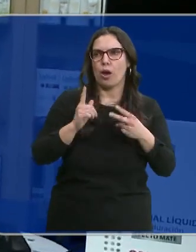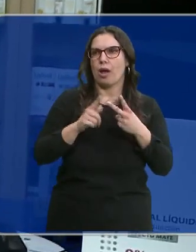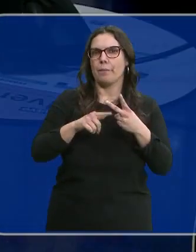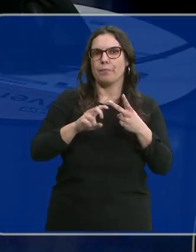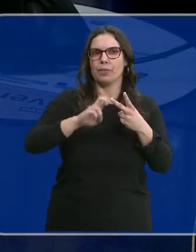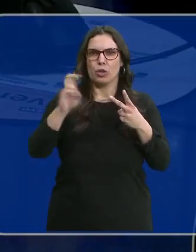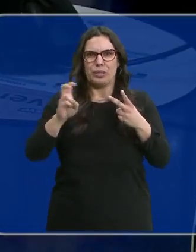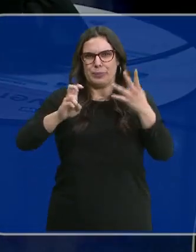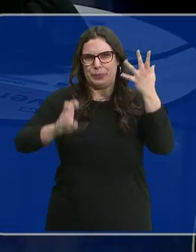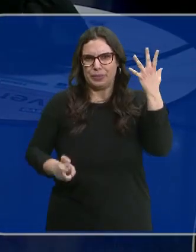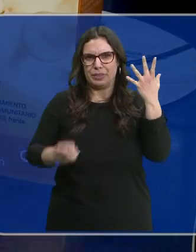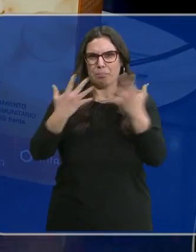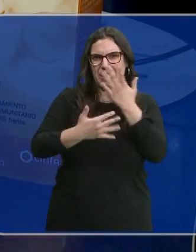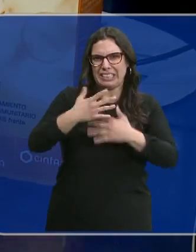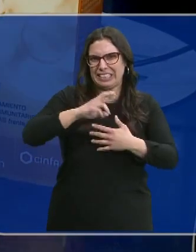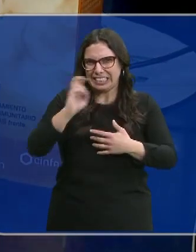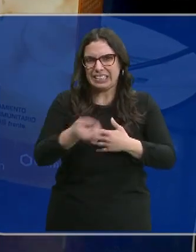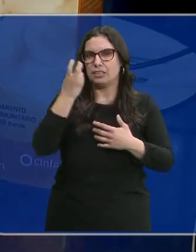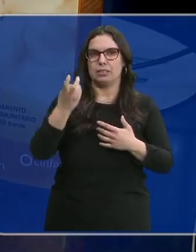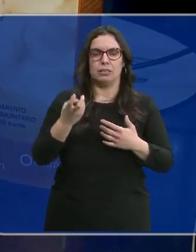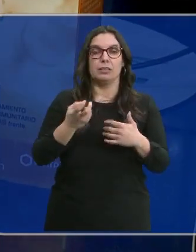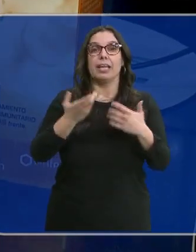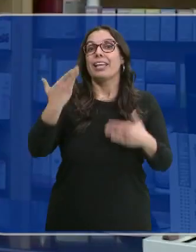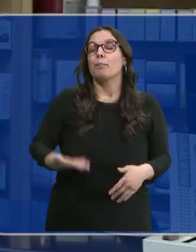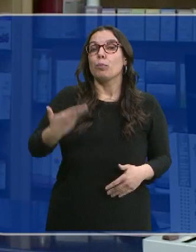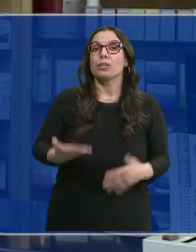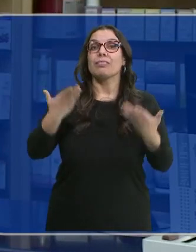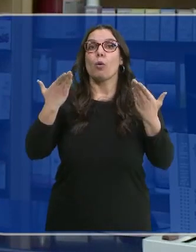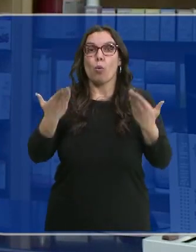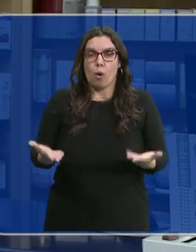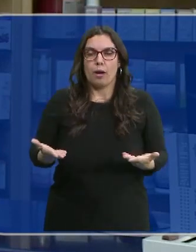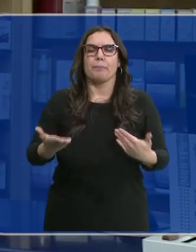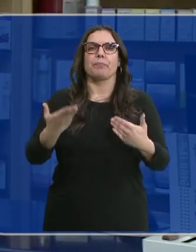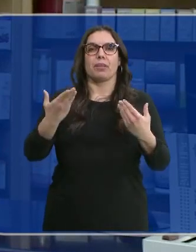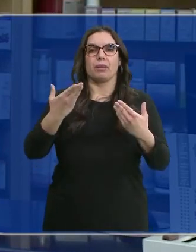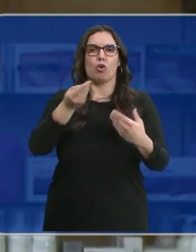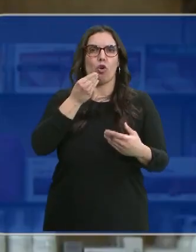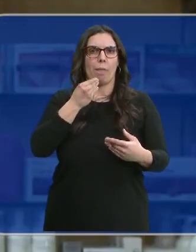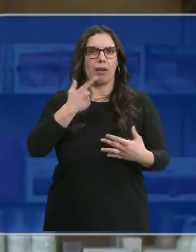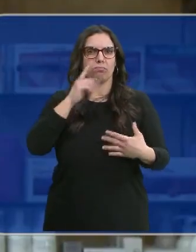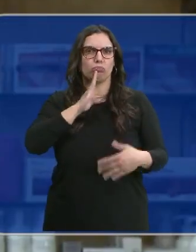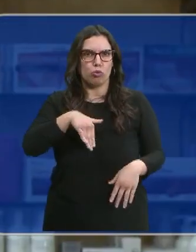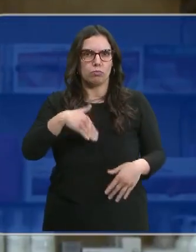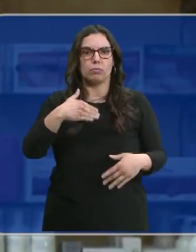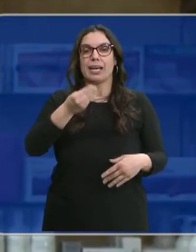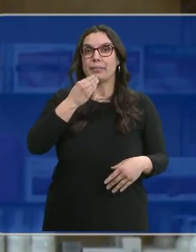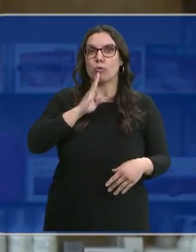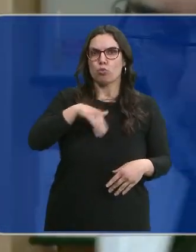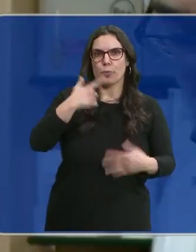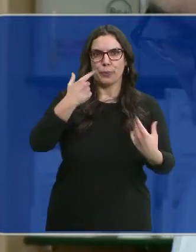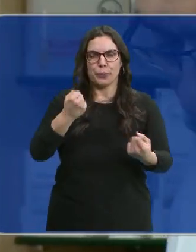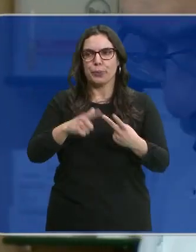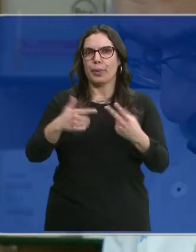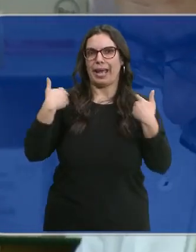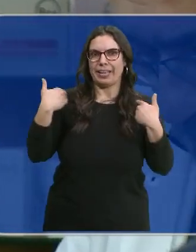tenemos coenzina U. Podríamos no acabar nunca. Lo importante es mantener una dieta adecuada a través de una buena alimentación, a